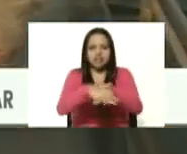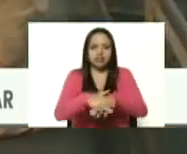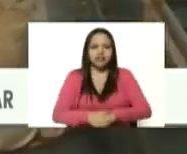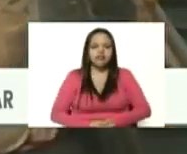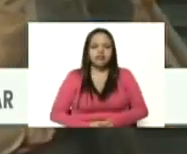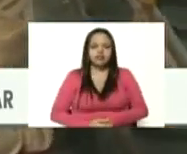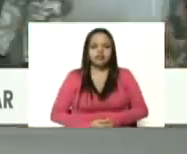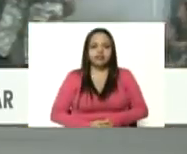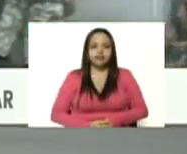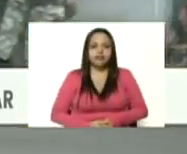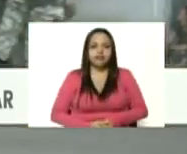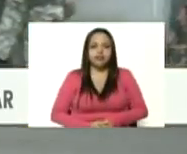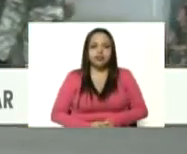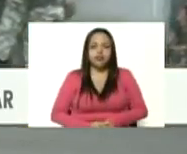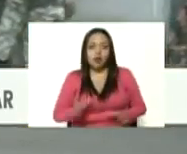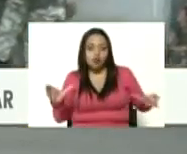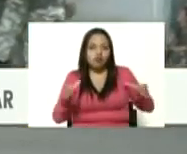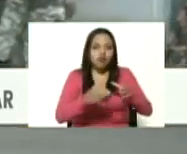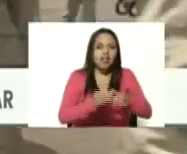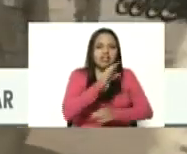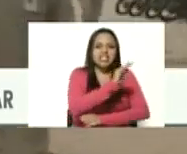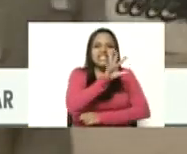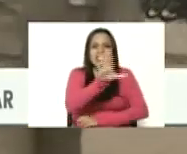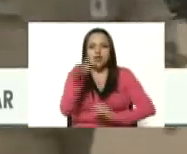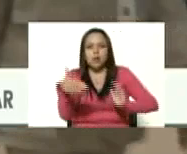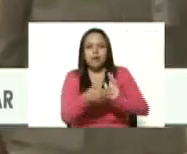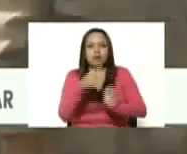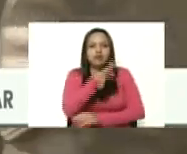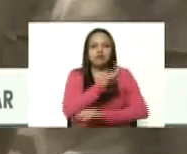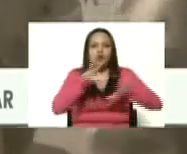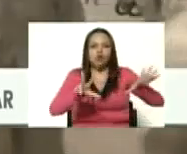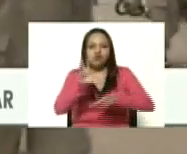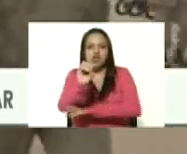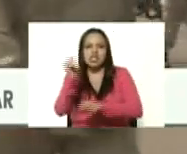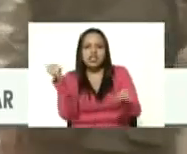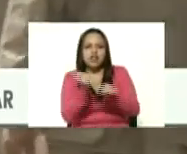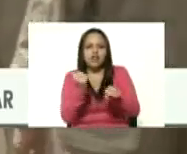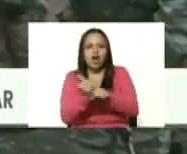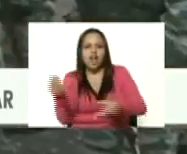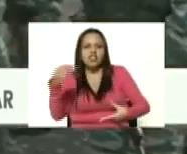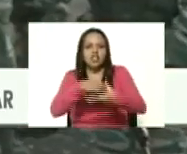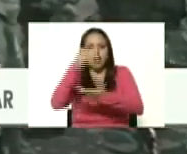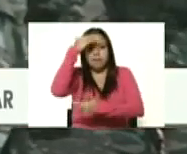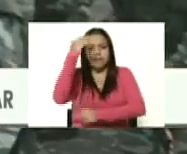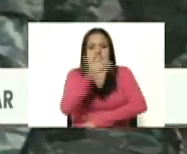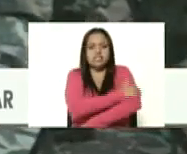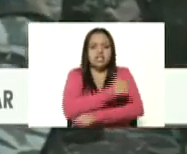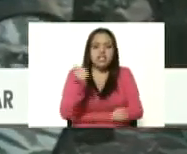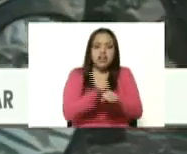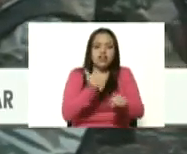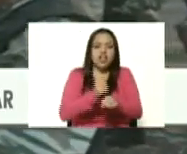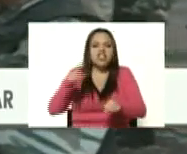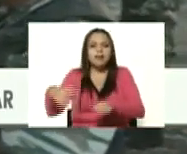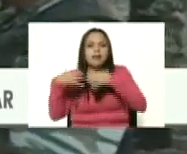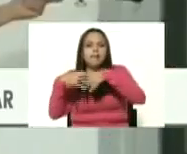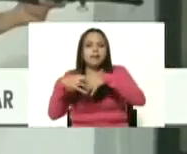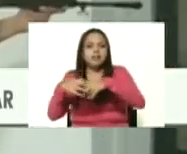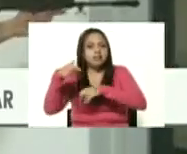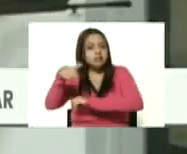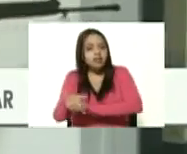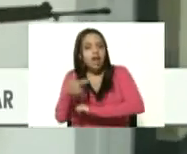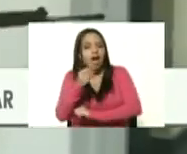una poderosa masa de 35 mil 480 trabajadores en las filas de la milicia obrera desde las empresas básicas de Guayana